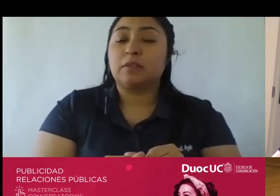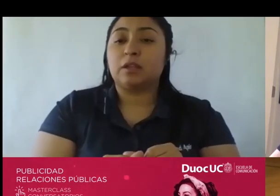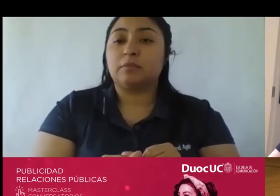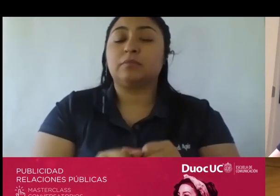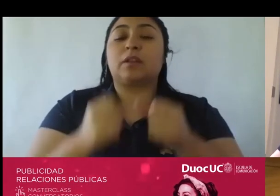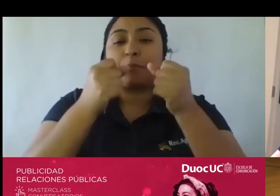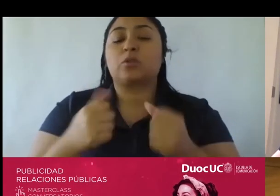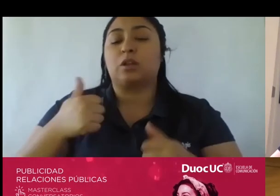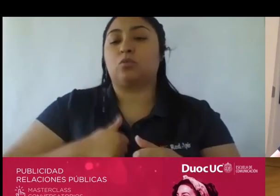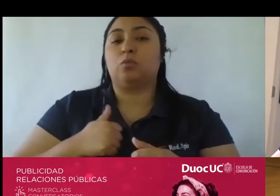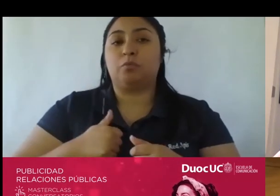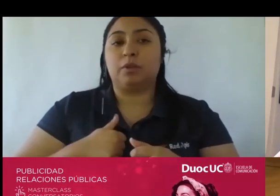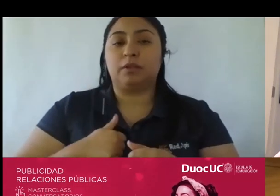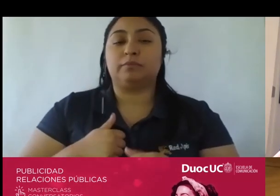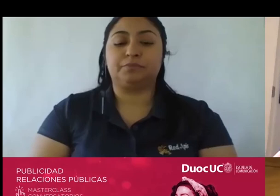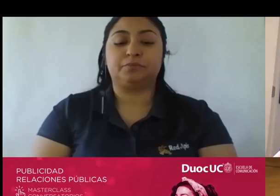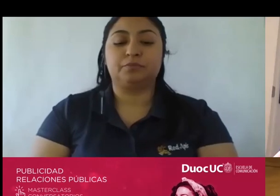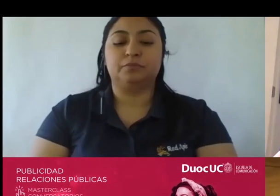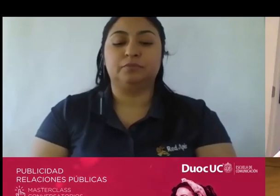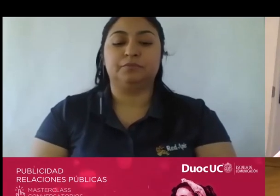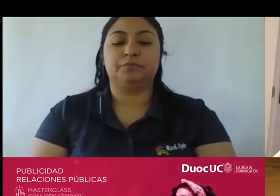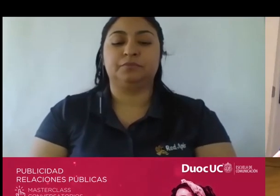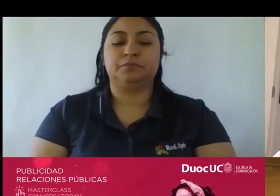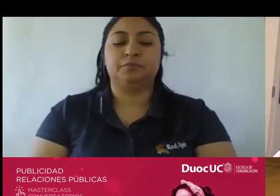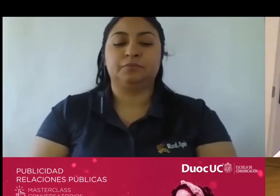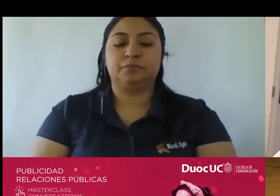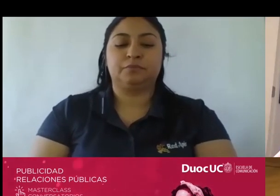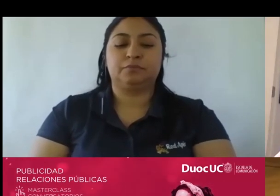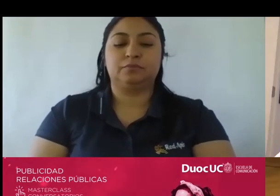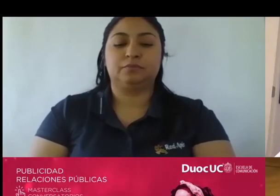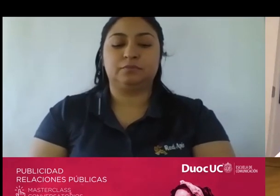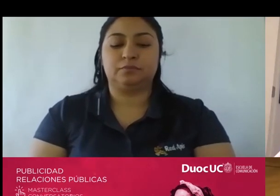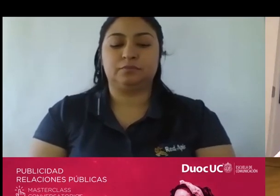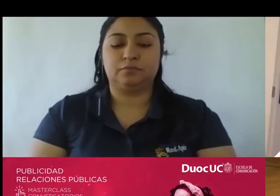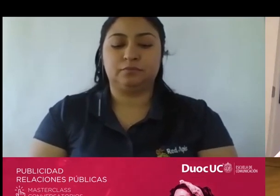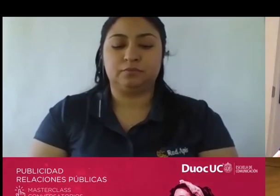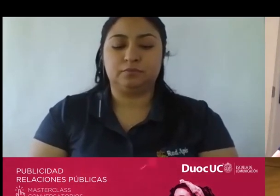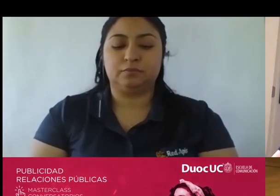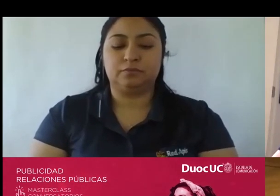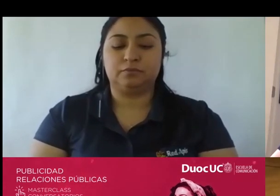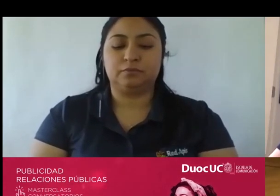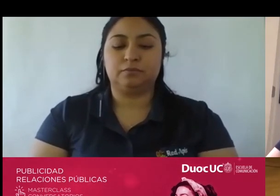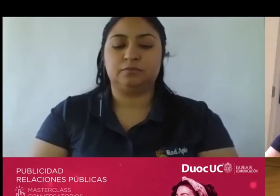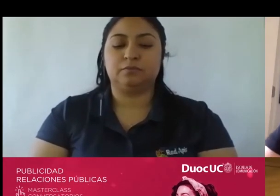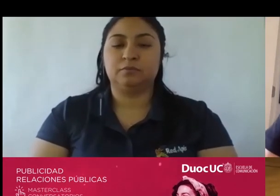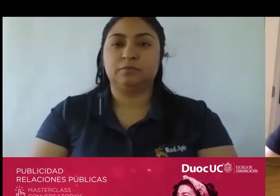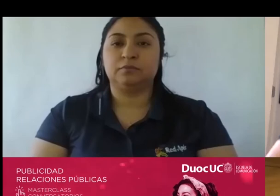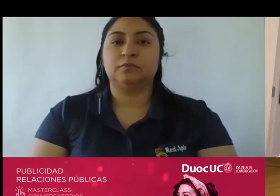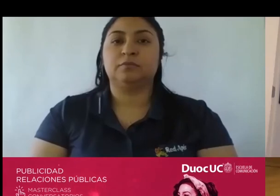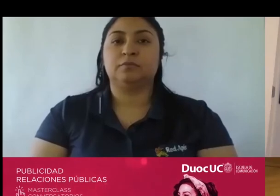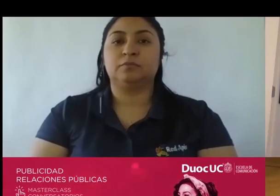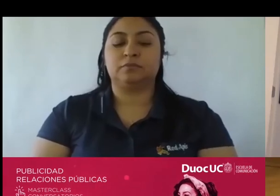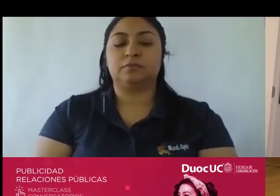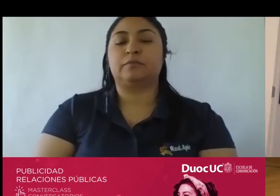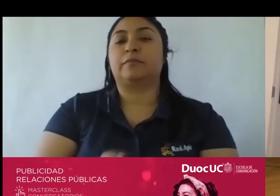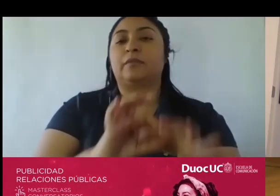con ello por ejemplo ese sería un ejemplo pero está muy buena la pregunta te felicito muchas gracias y bueno en